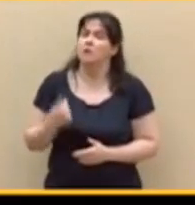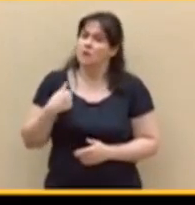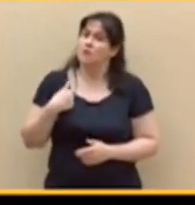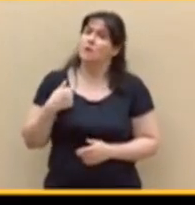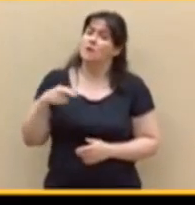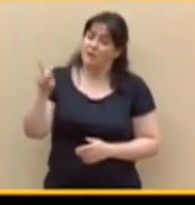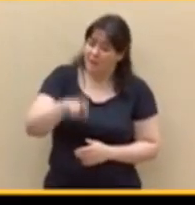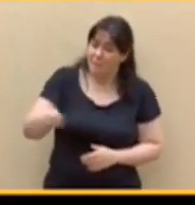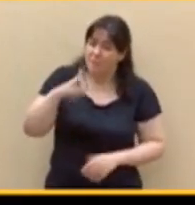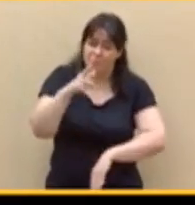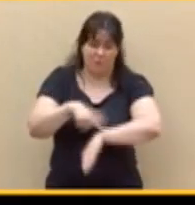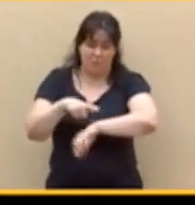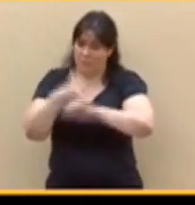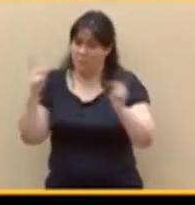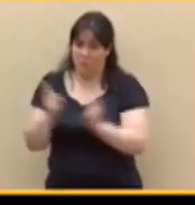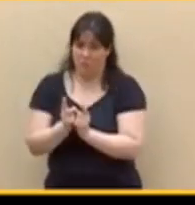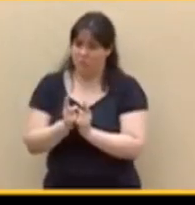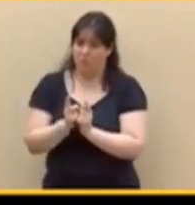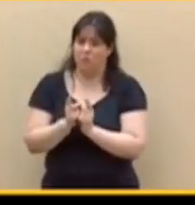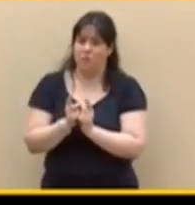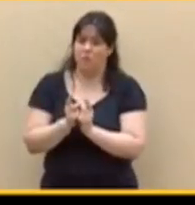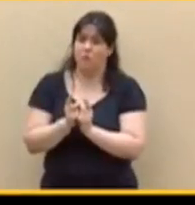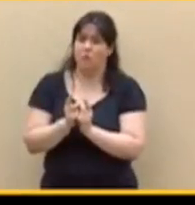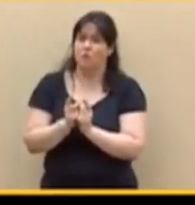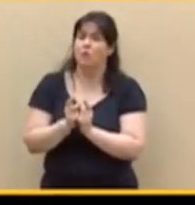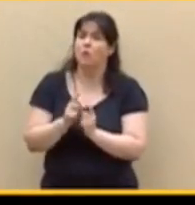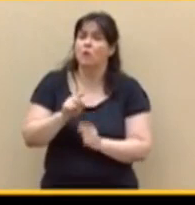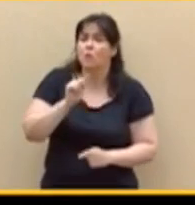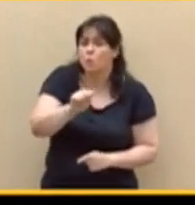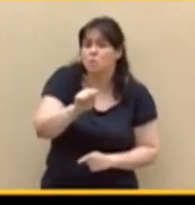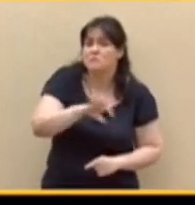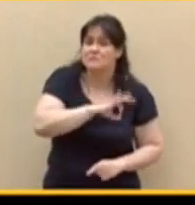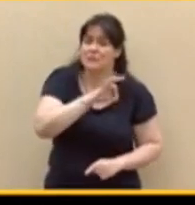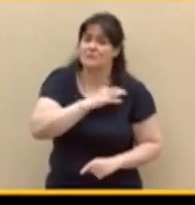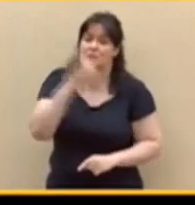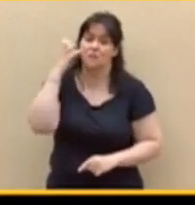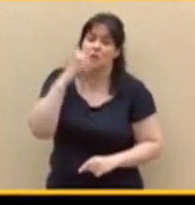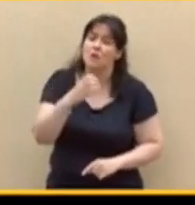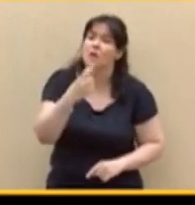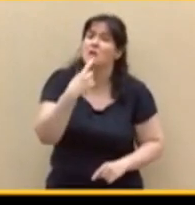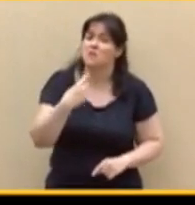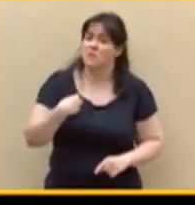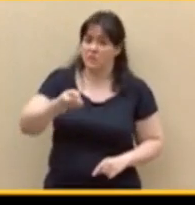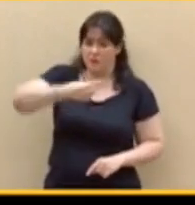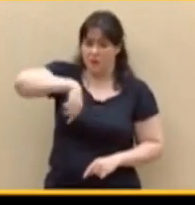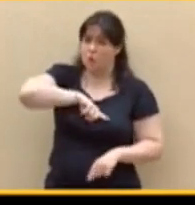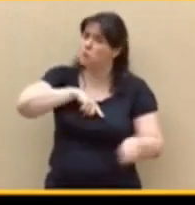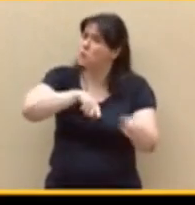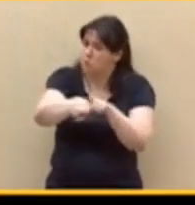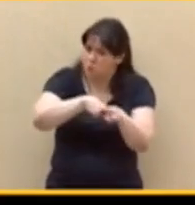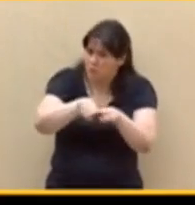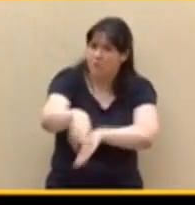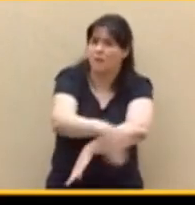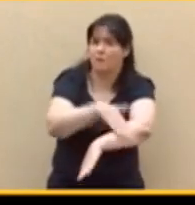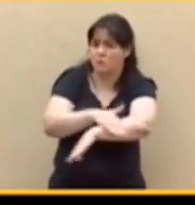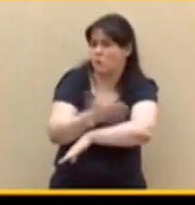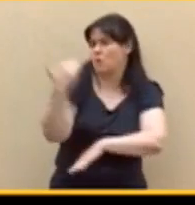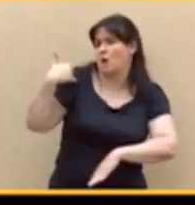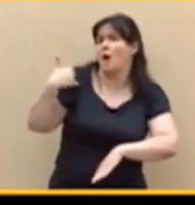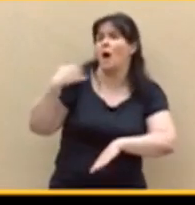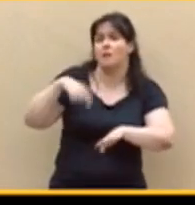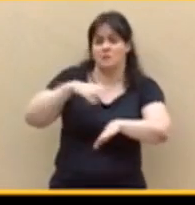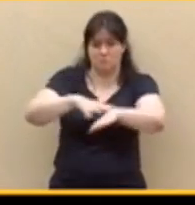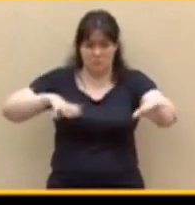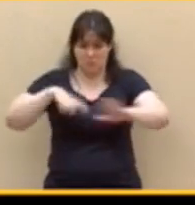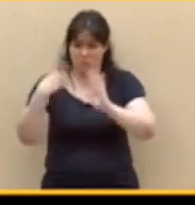poco tiempo. Usted, señor Rajoy, decía que nosotros no criticábamos a su Gobierno cuando tenía mayoría absoluta. Claro, porque no estábamos